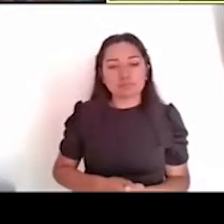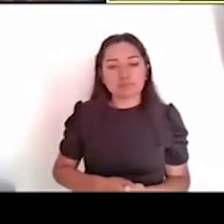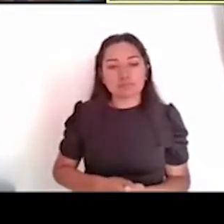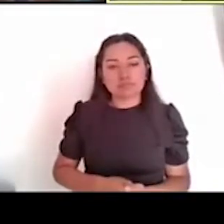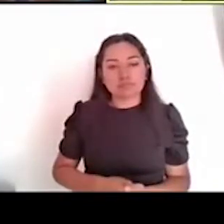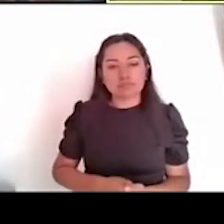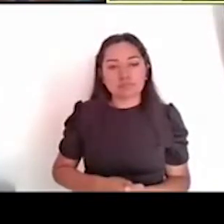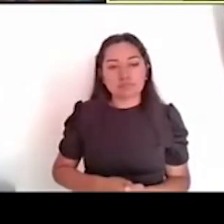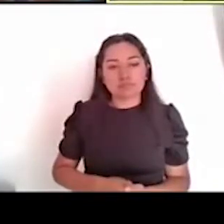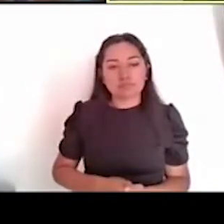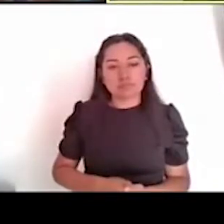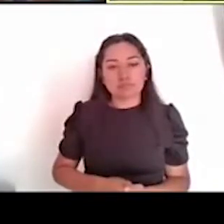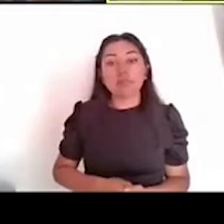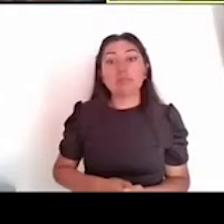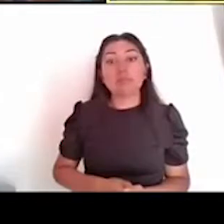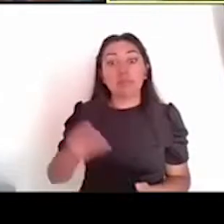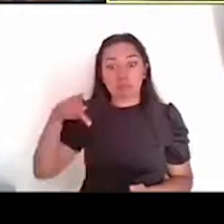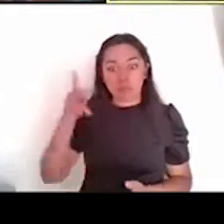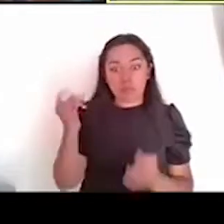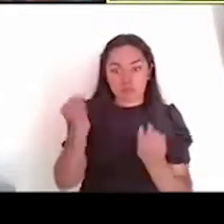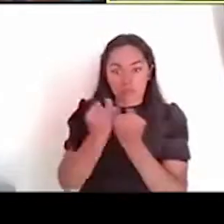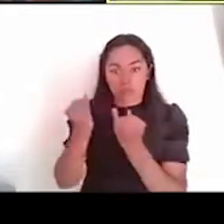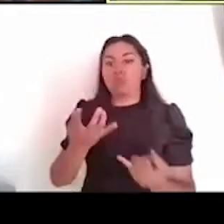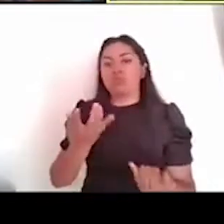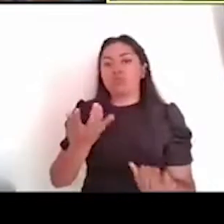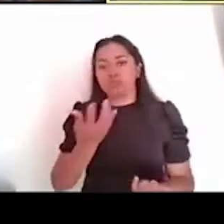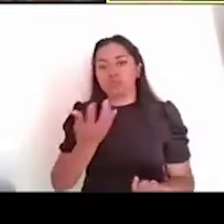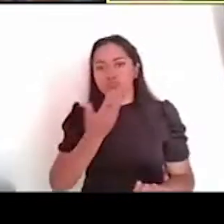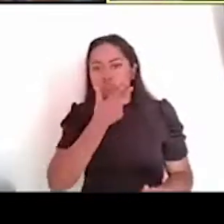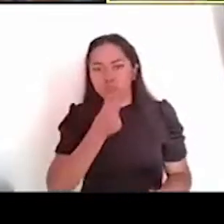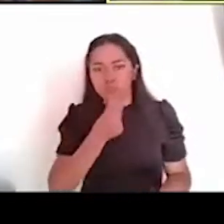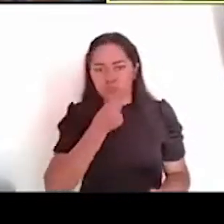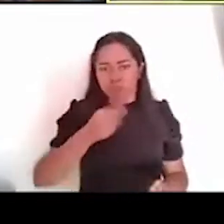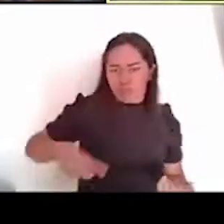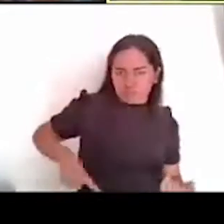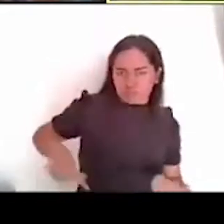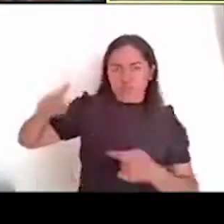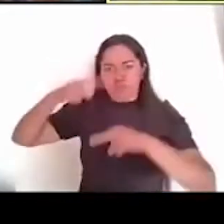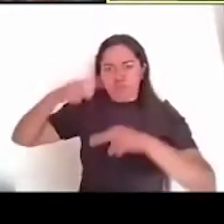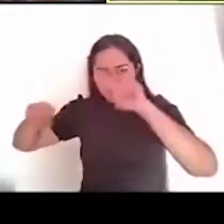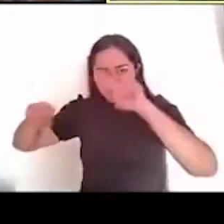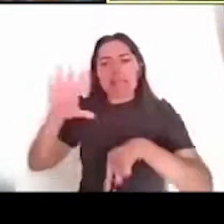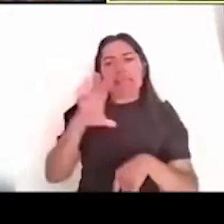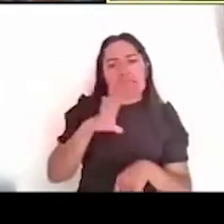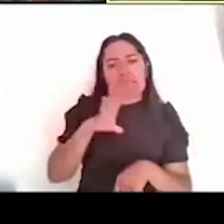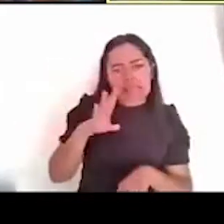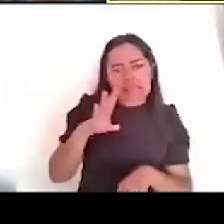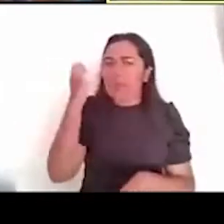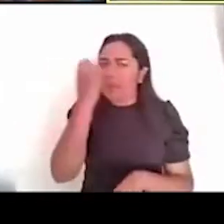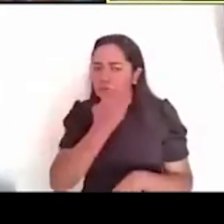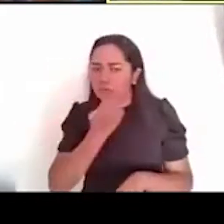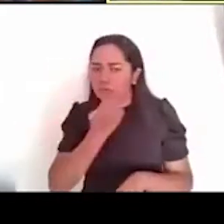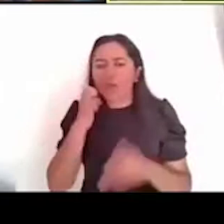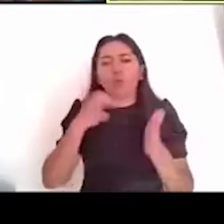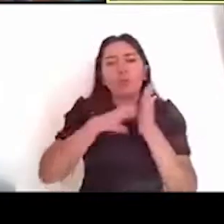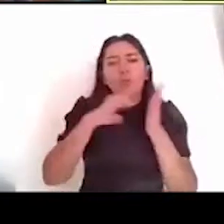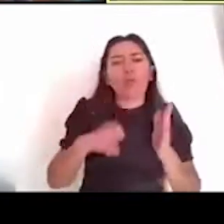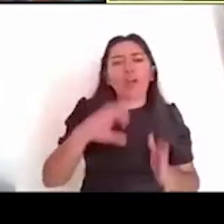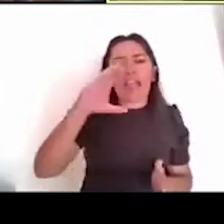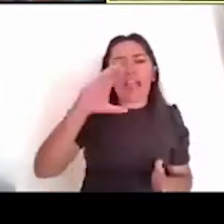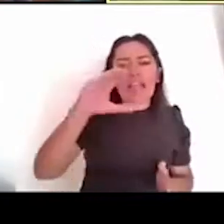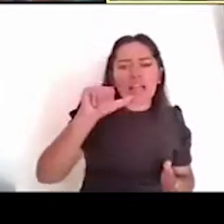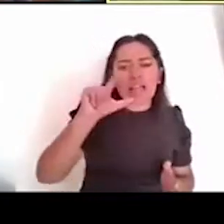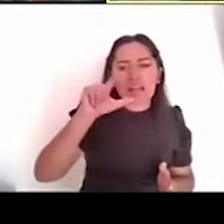estructura de gobierno, con toda una serie de funcionarios, había muchas escuelas, estaba el calmeca dentro del recinto sagrado,